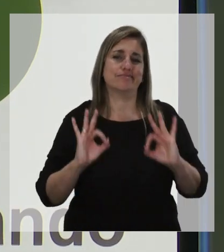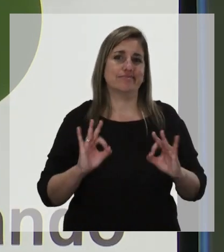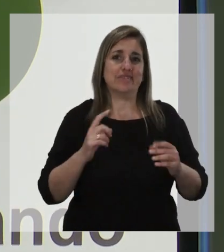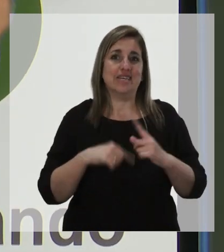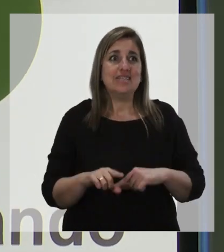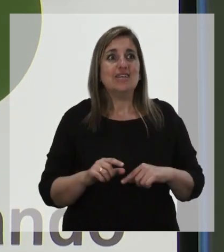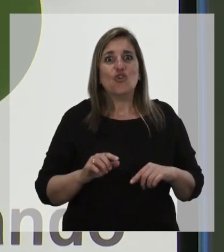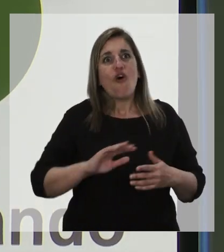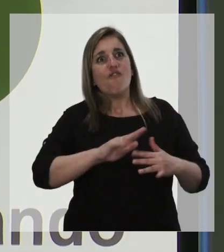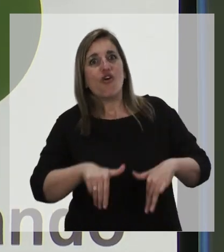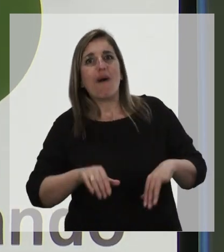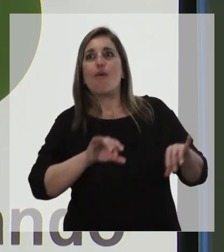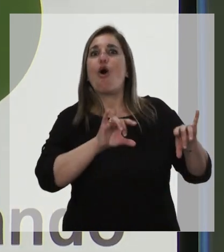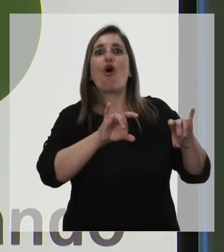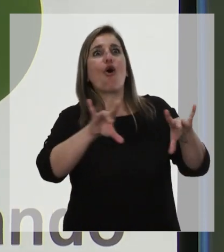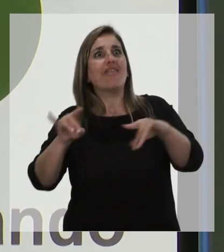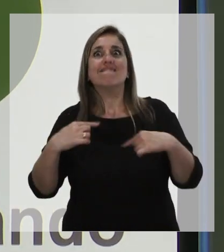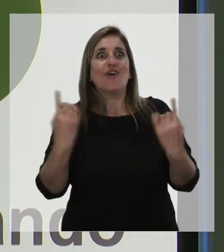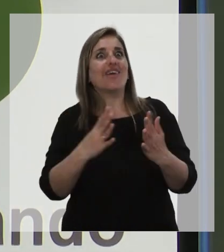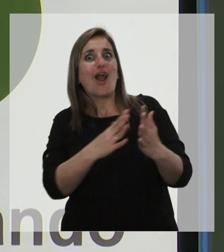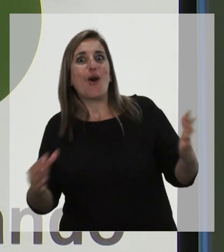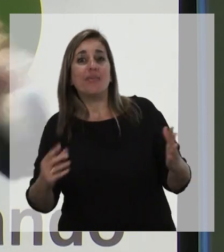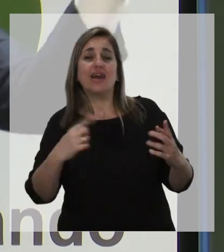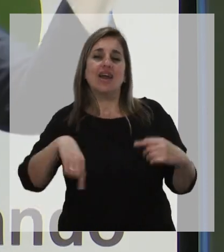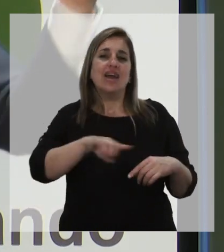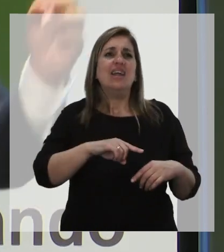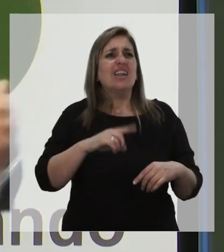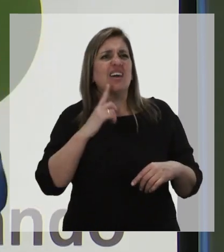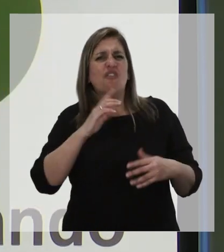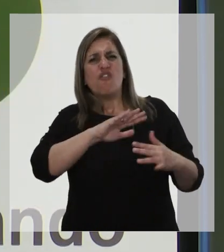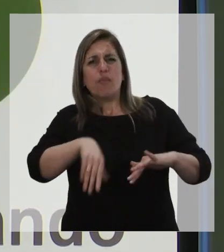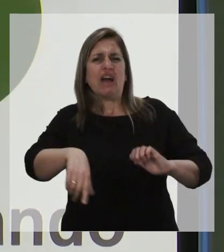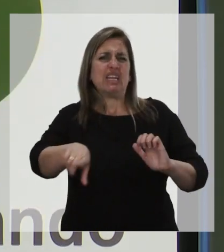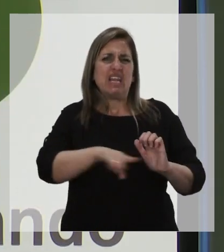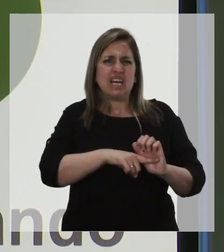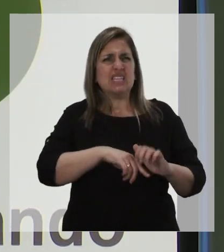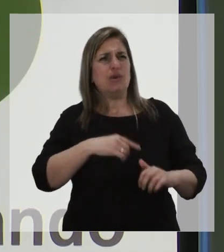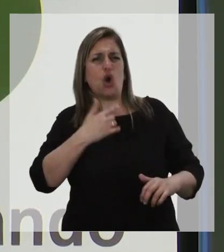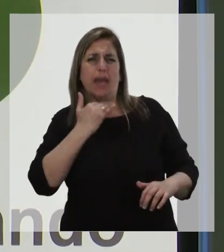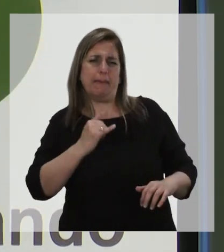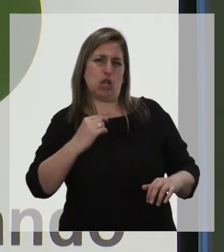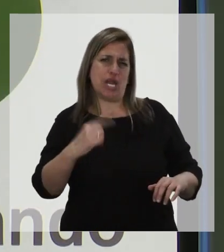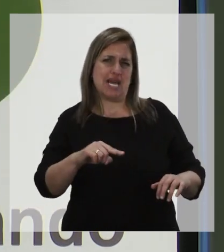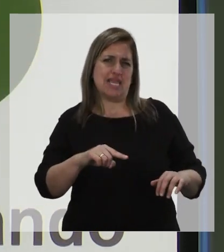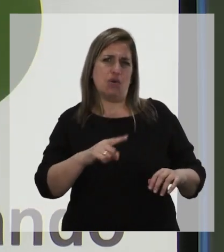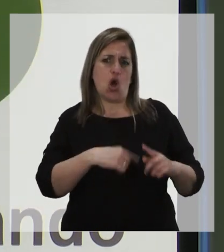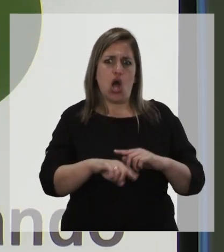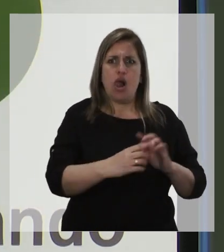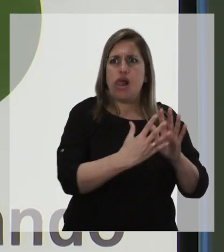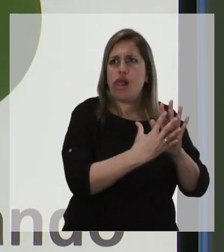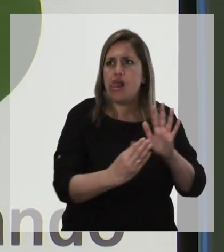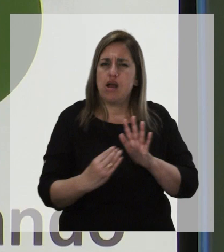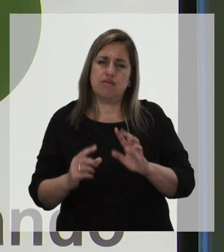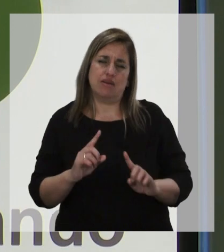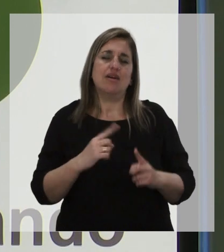cada uno y eso contagia. El ejemplo negativo corre como reguero de pólvora. El ejemplo positivo es más